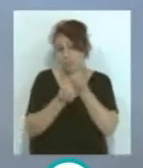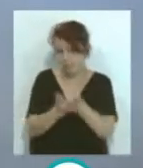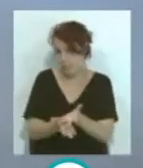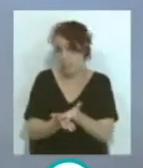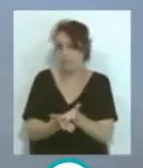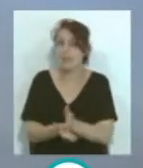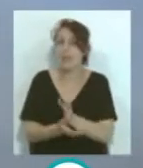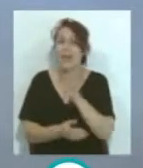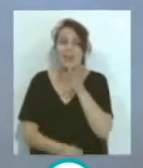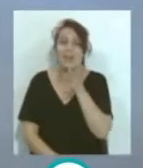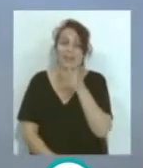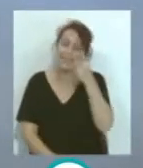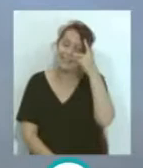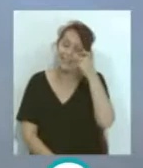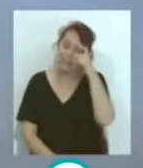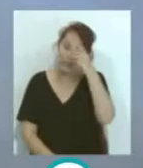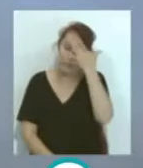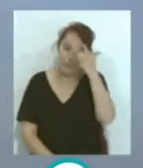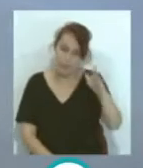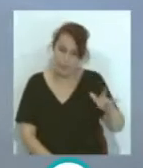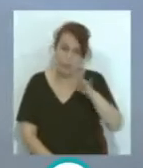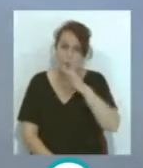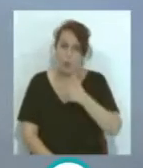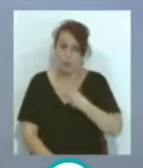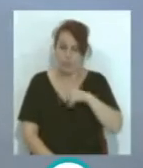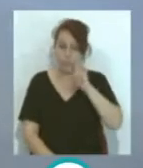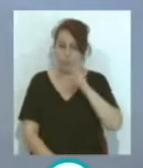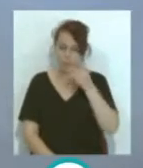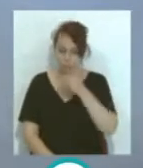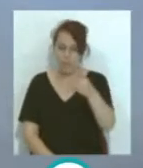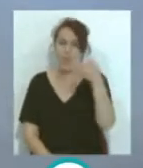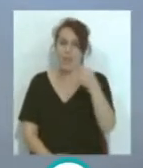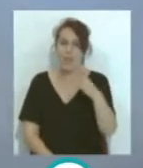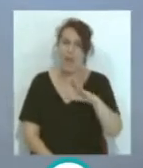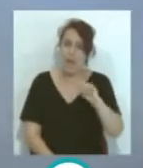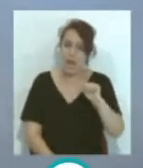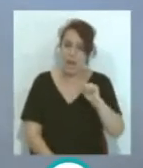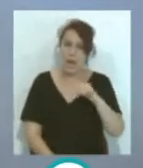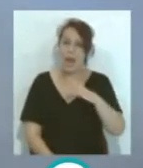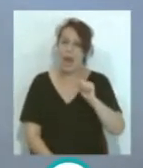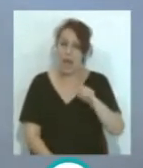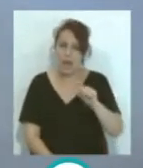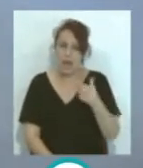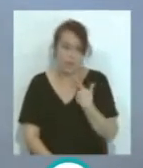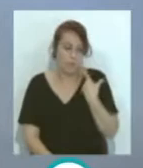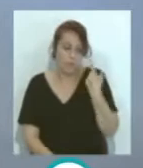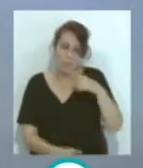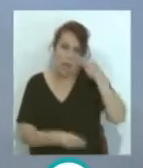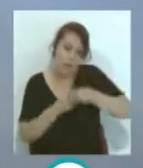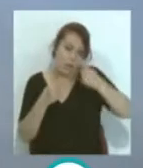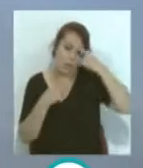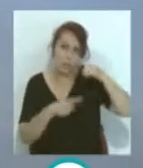ya vamos a intentar olvidar... ...porque hay que mirar para adelante... ...ya Juan Cala se encargará de tomar las decisiones... ...que crea más